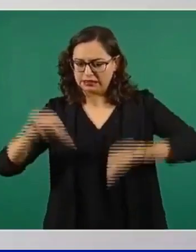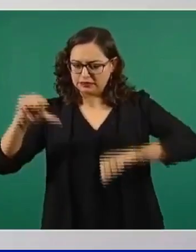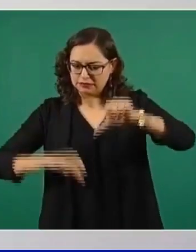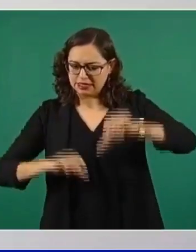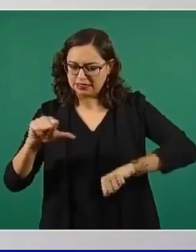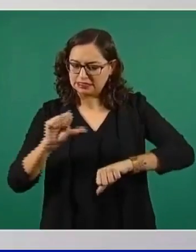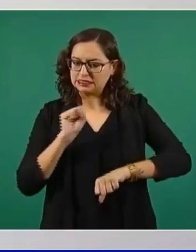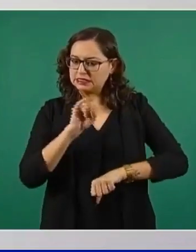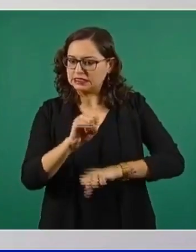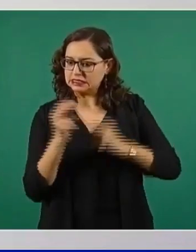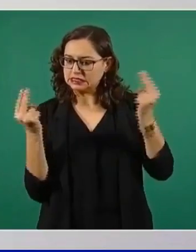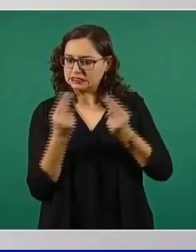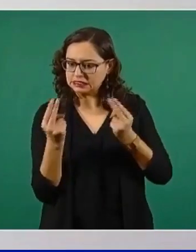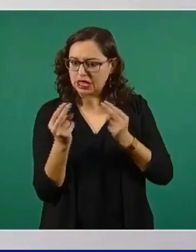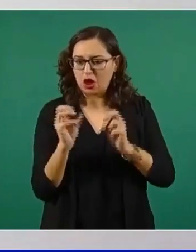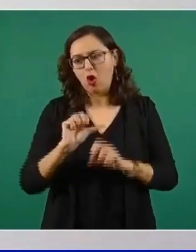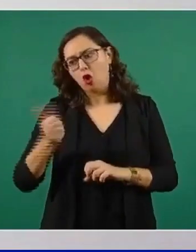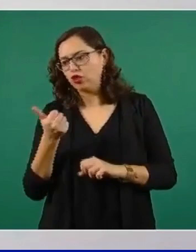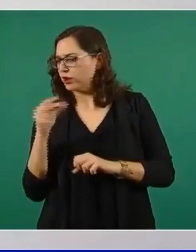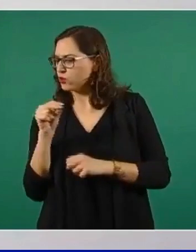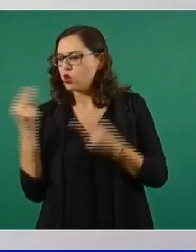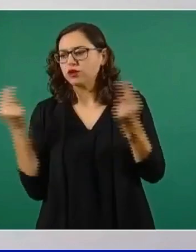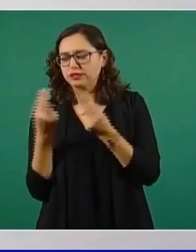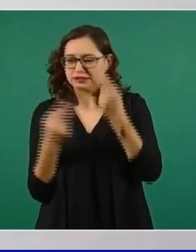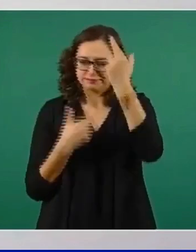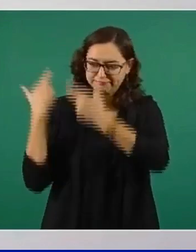Van muy bien las pláticas.